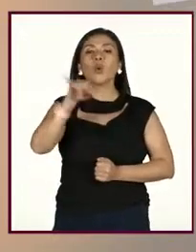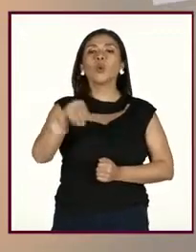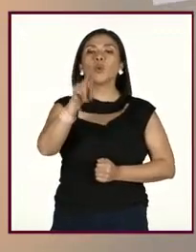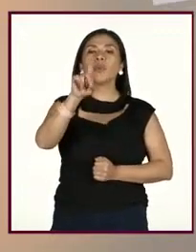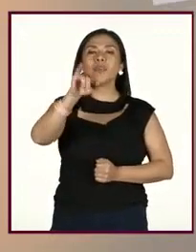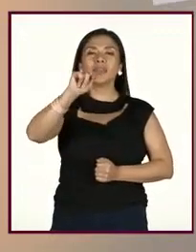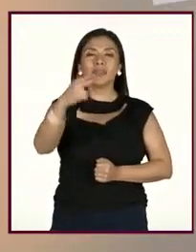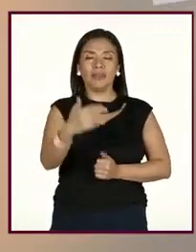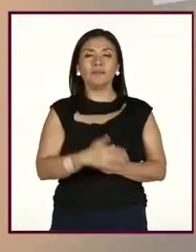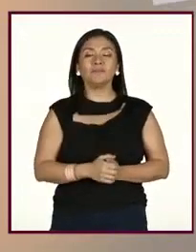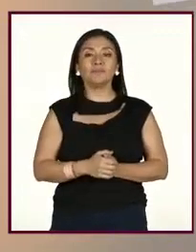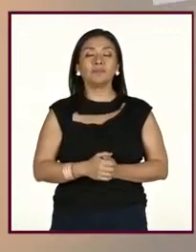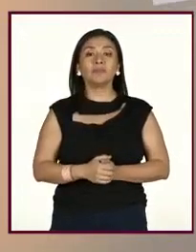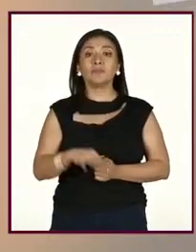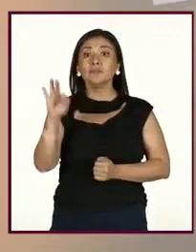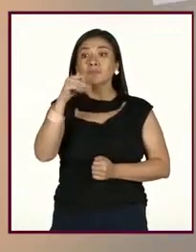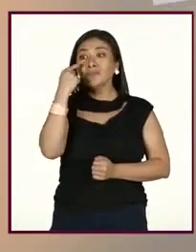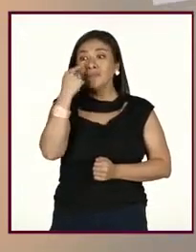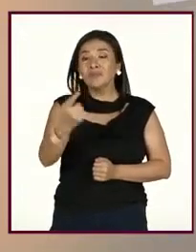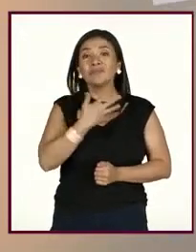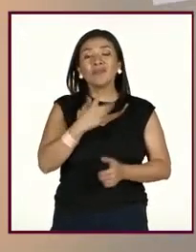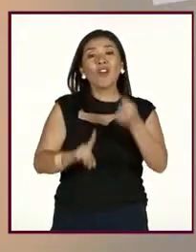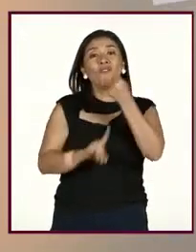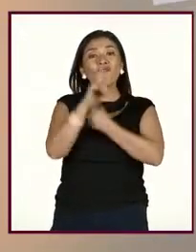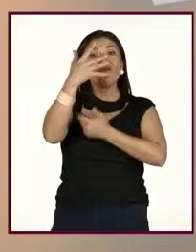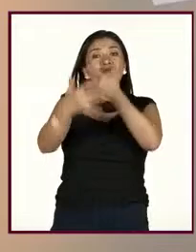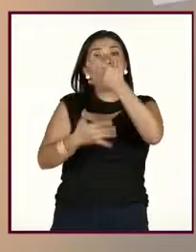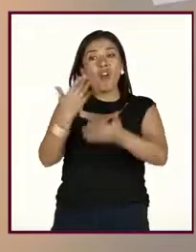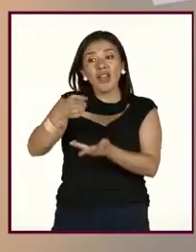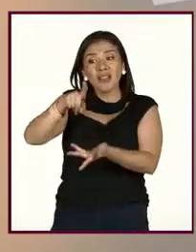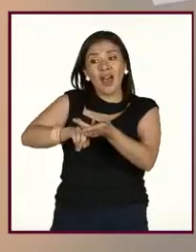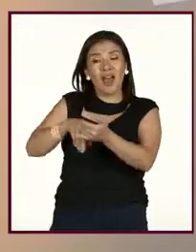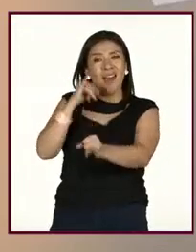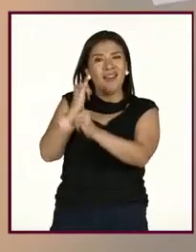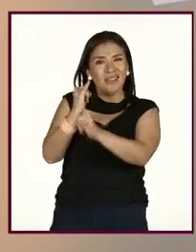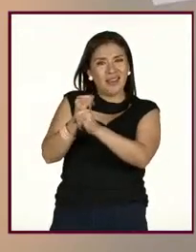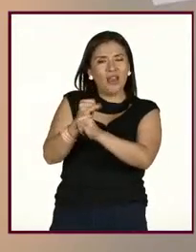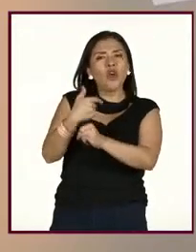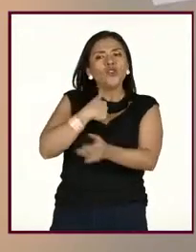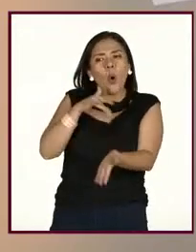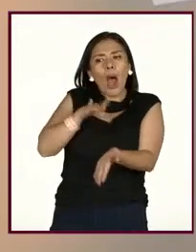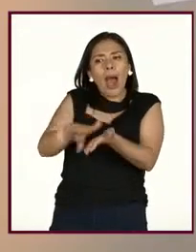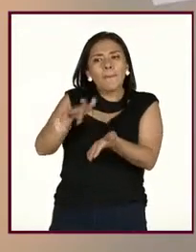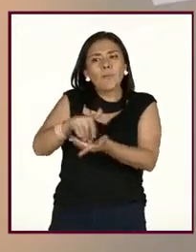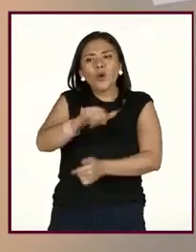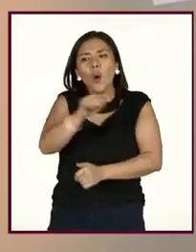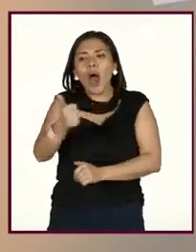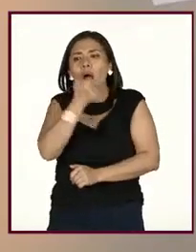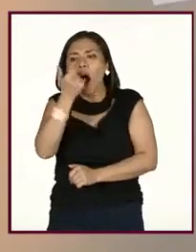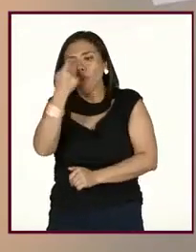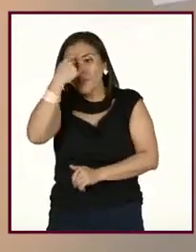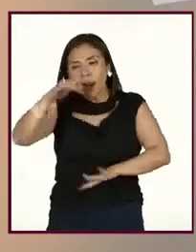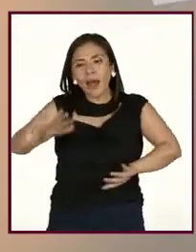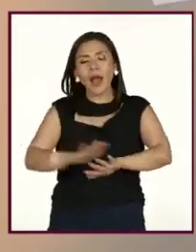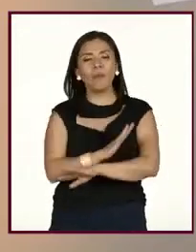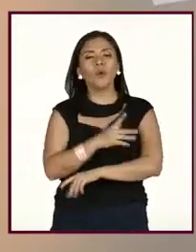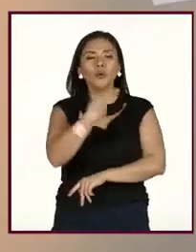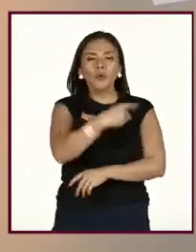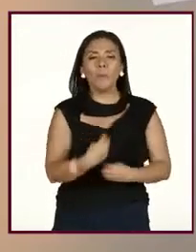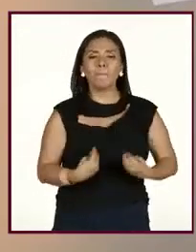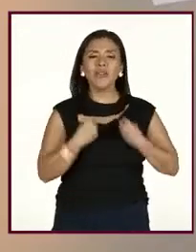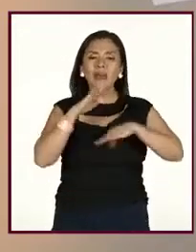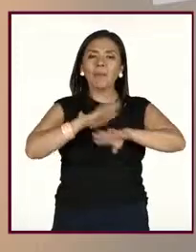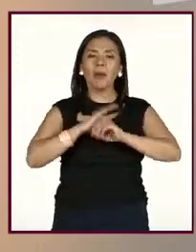Sánchez, ante situaciones de violencia en entornos digitales, ¿cómo podemos apoyar a nuestros estudiantes para retomar prácticas de autocuidado?